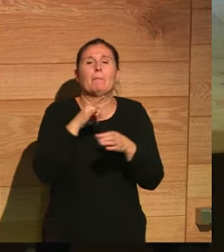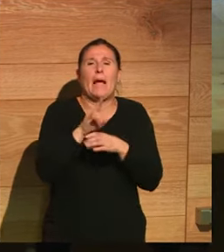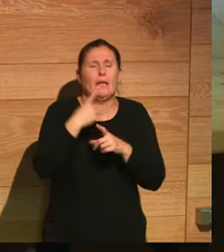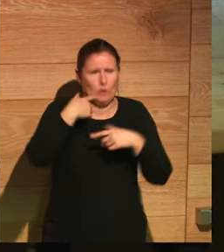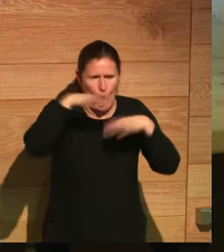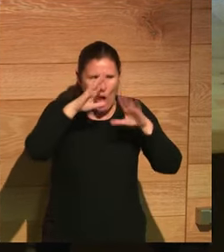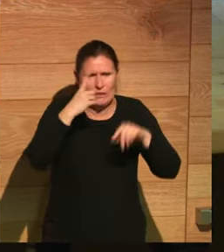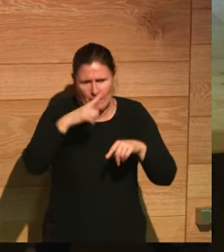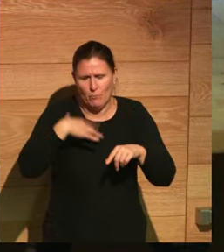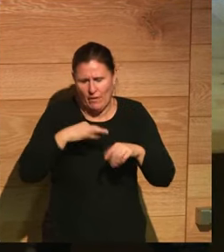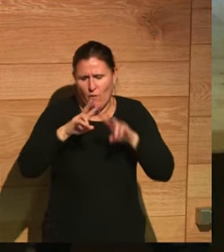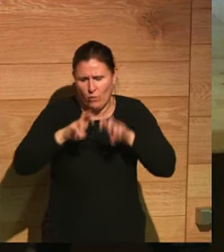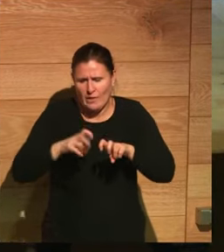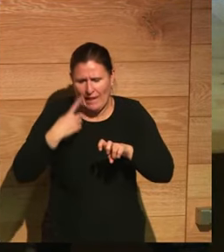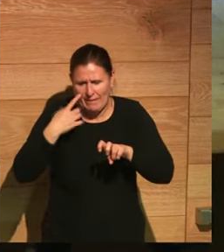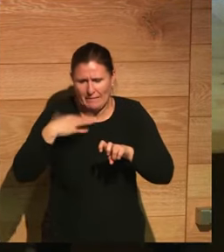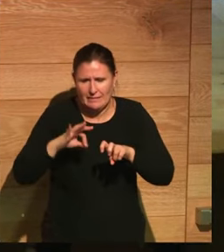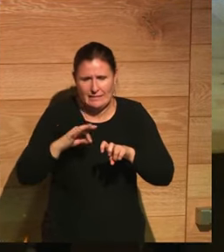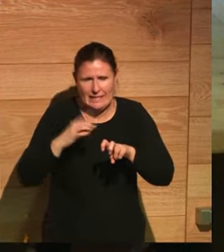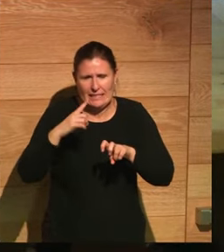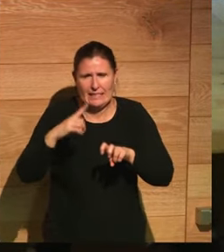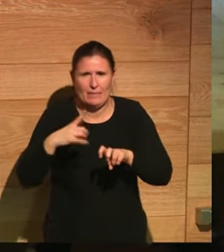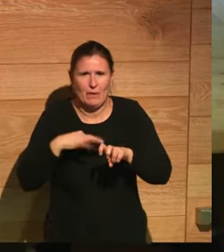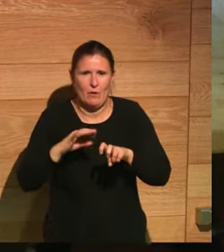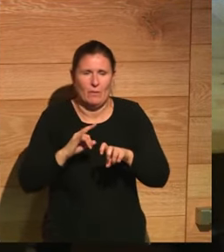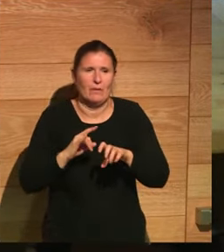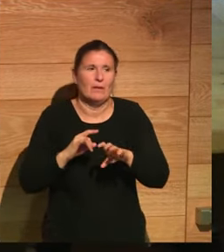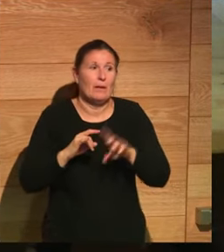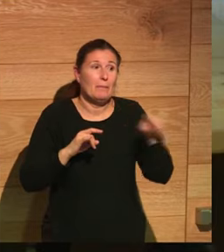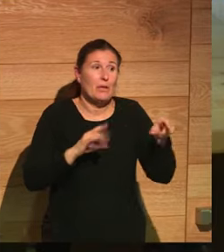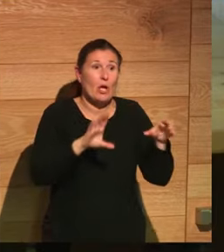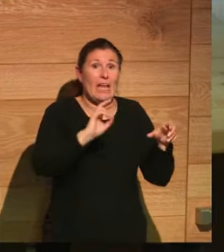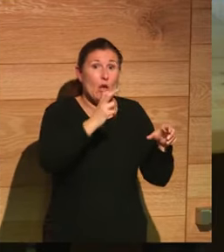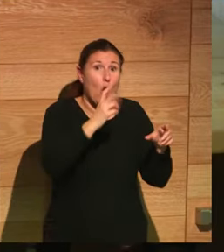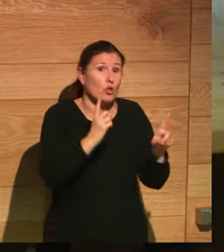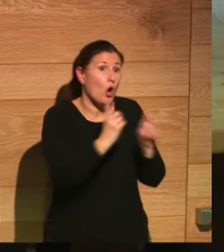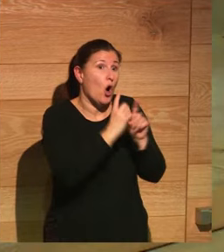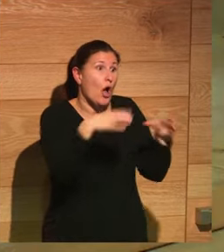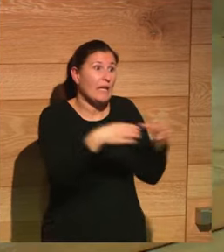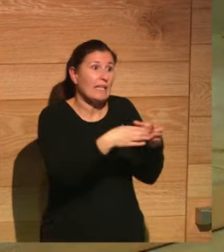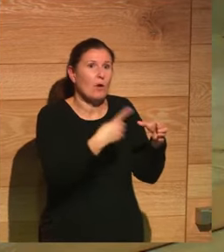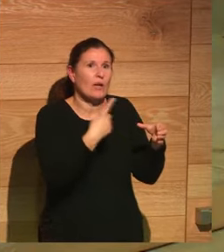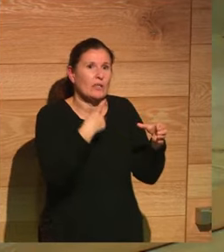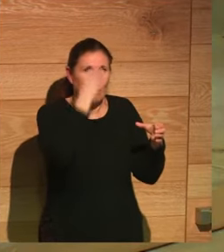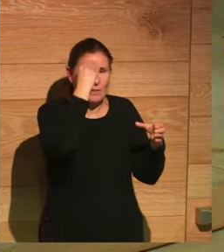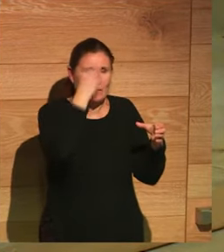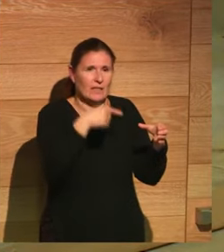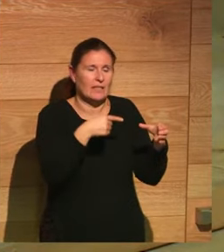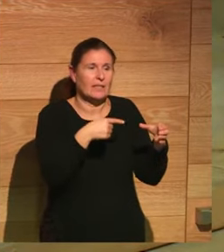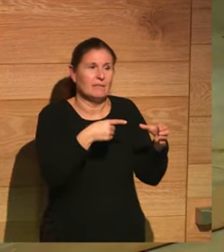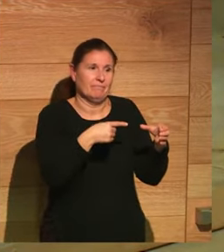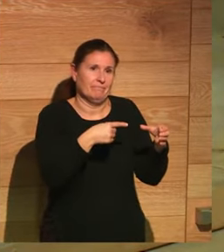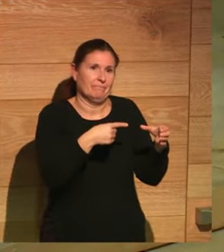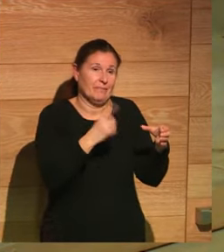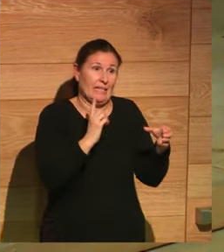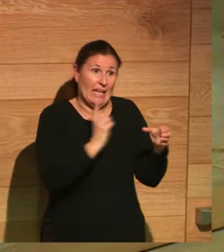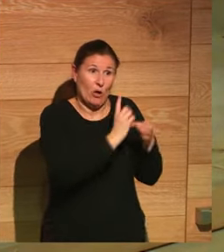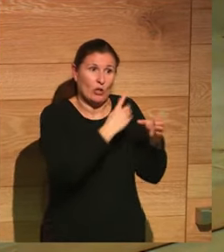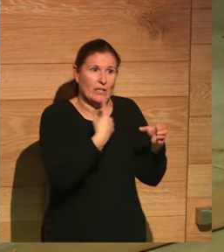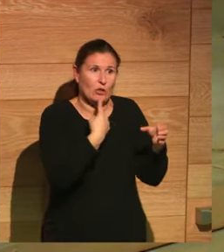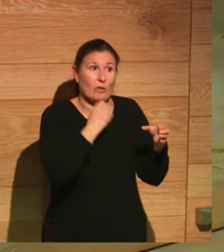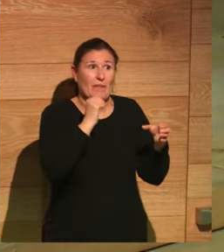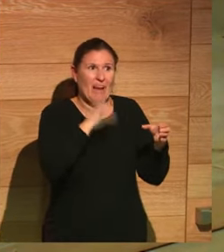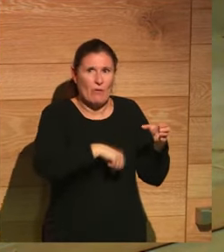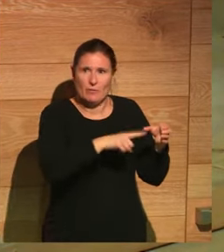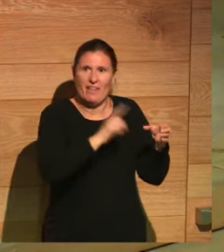de buscar ahí a ver si encuentro que por favor sea mentira pero con el que crees que vas a estar de acuerdo si tú apoyas a un partido político los